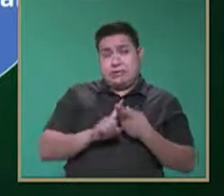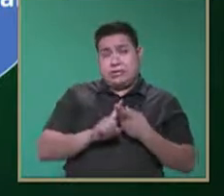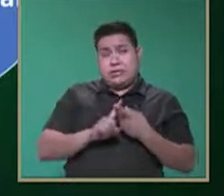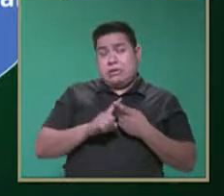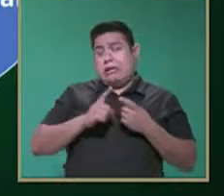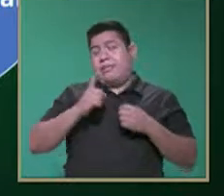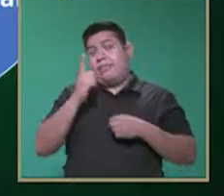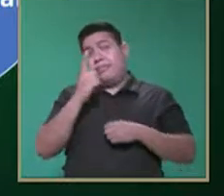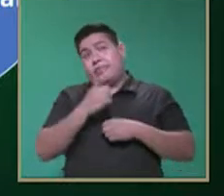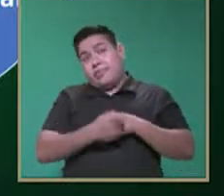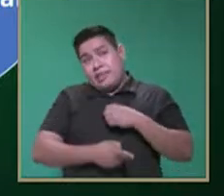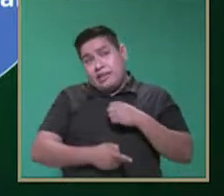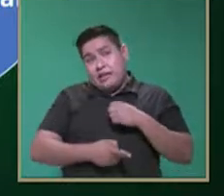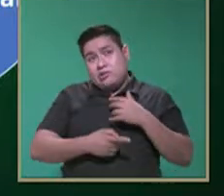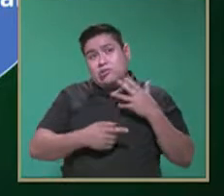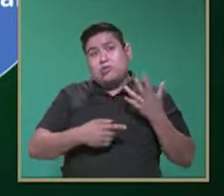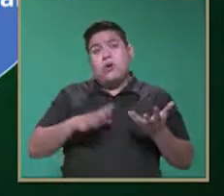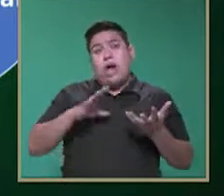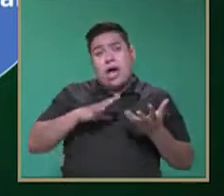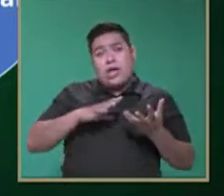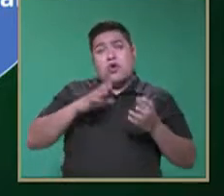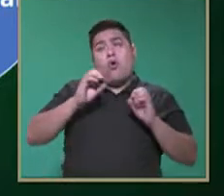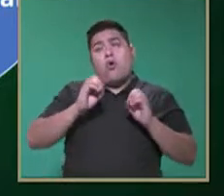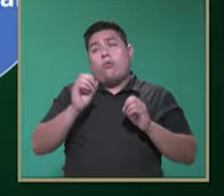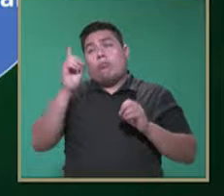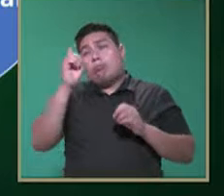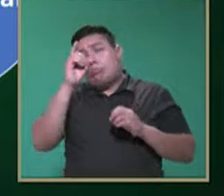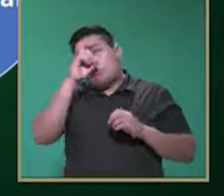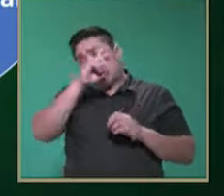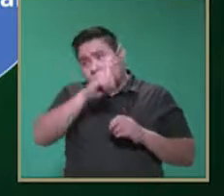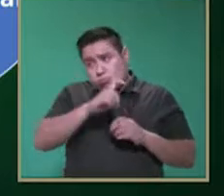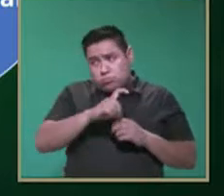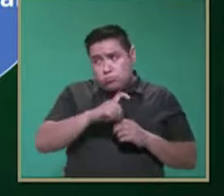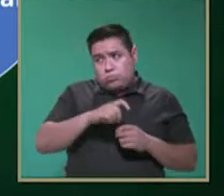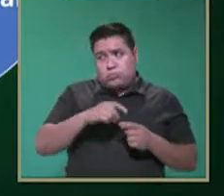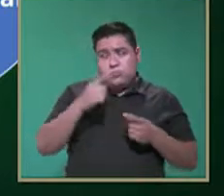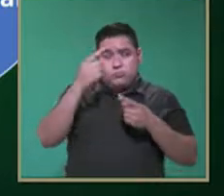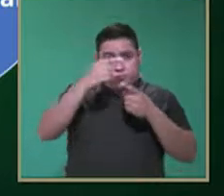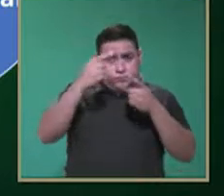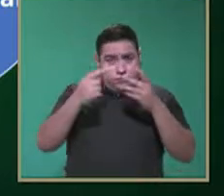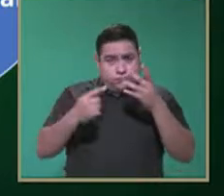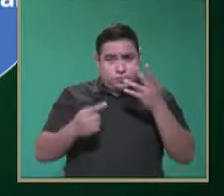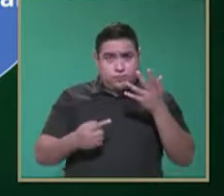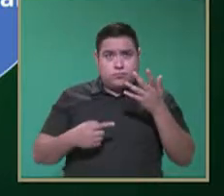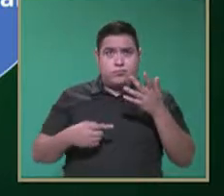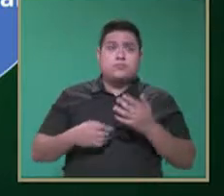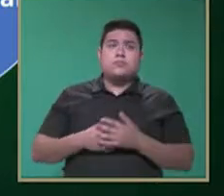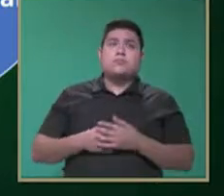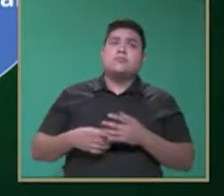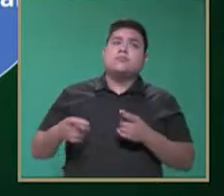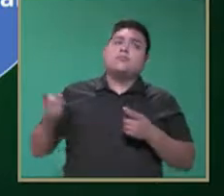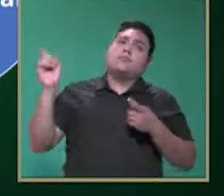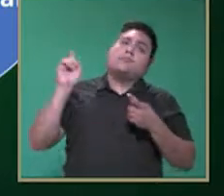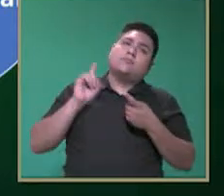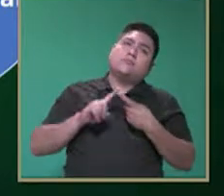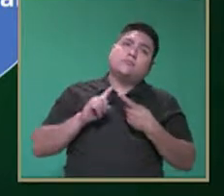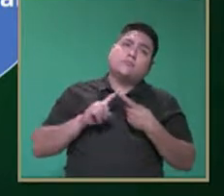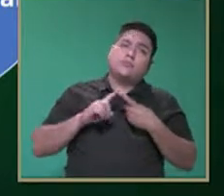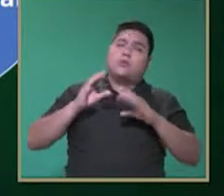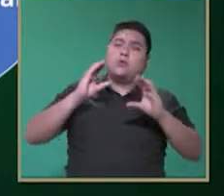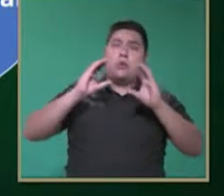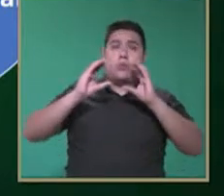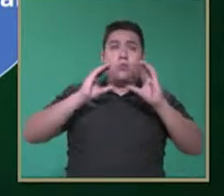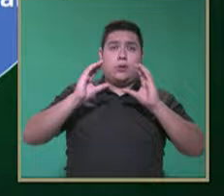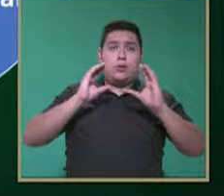que va a haber afecciones o ciertos síntomas indicadores en lo referente a la